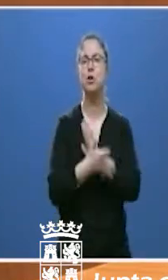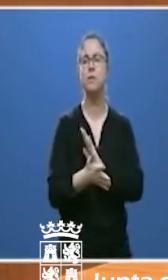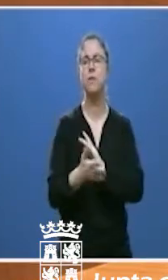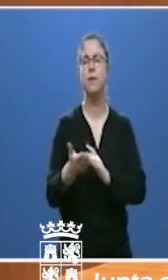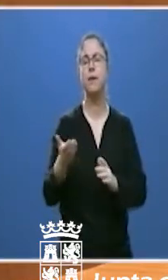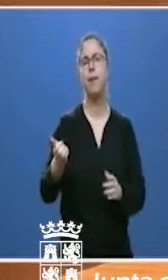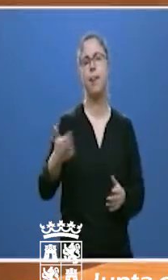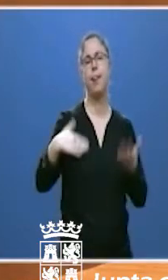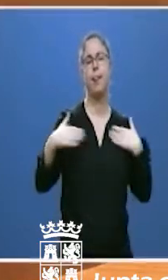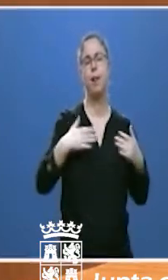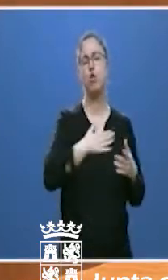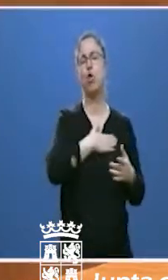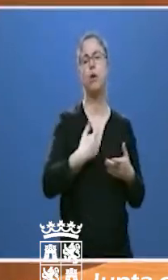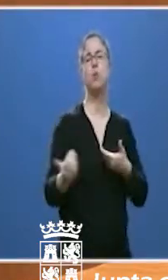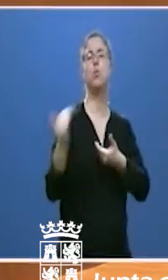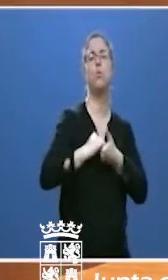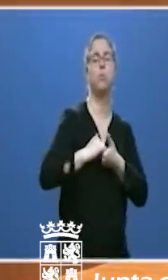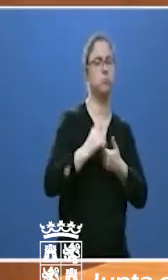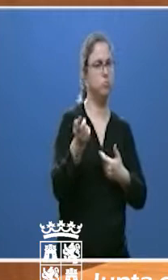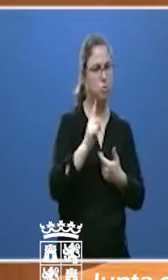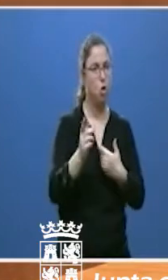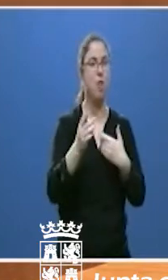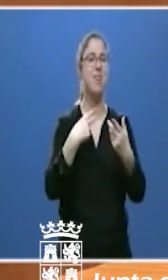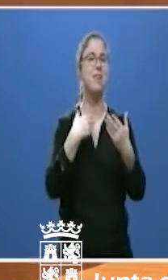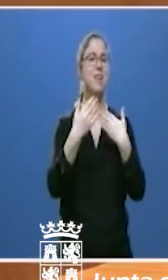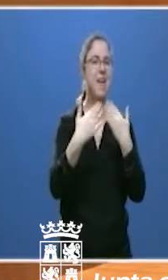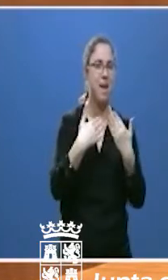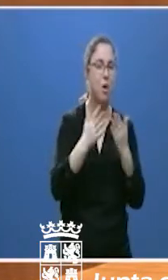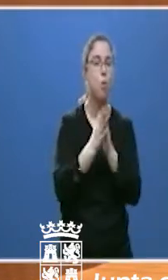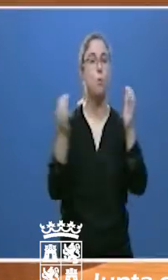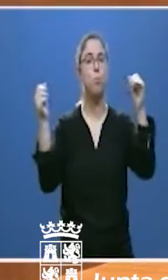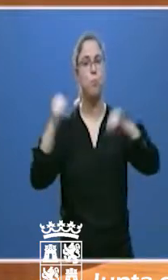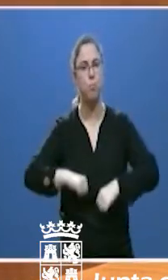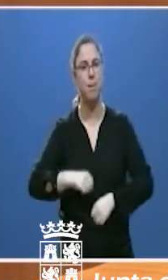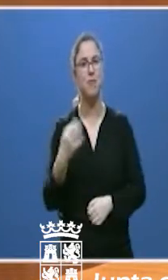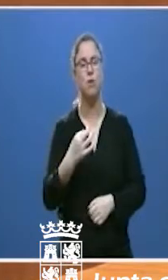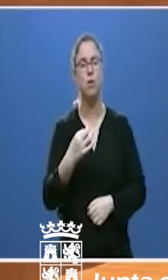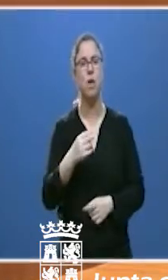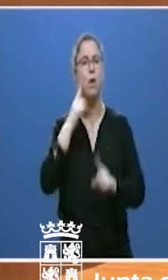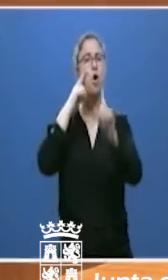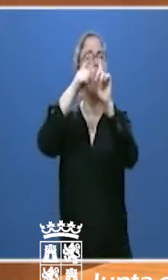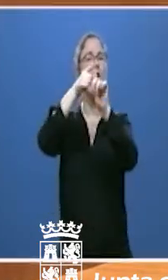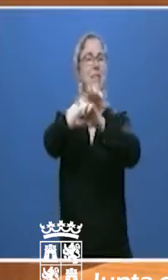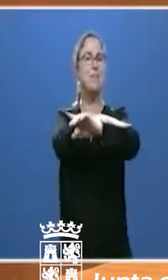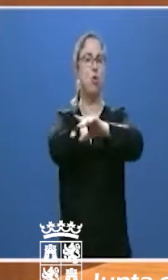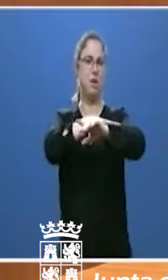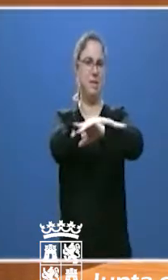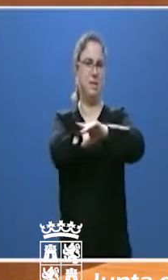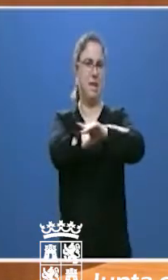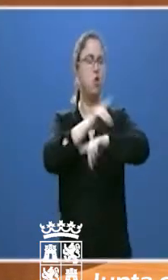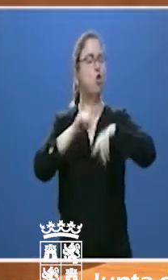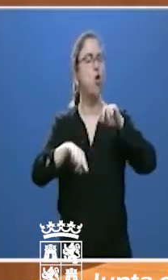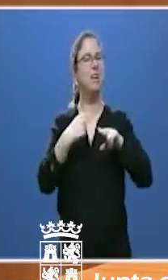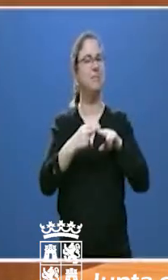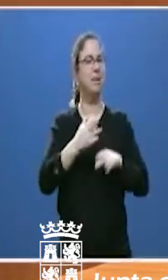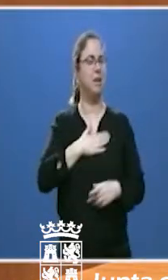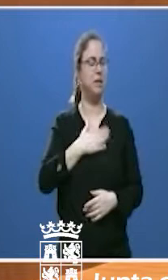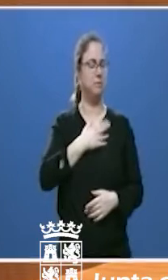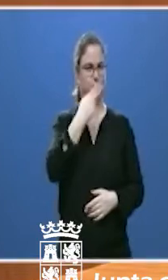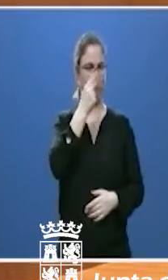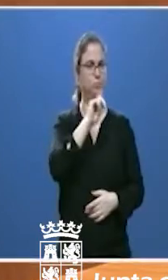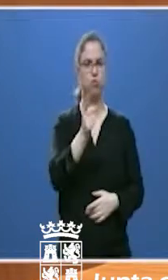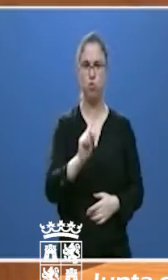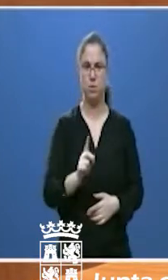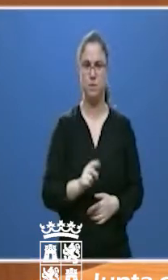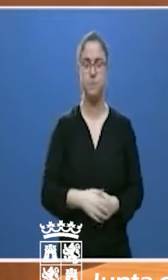política. El diálogo y el pacto deben responder a razones de Estado y no a razones ideológicas. Señor